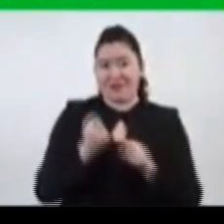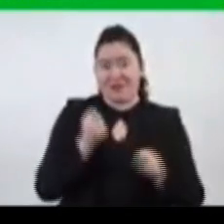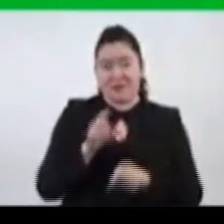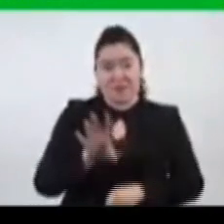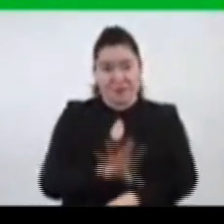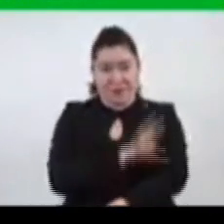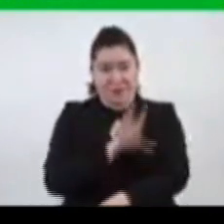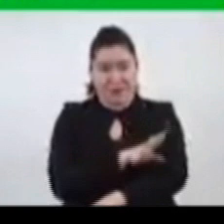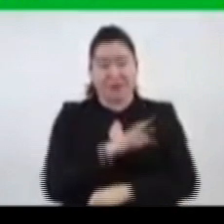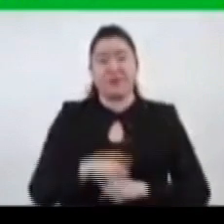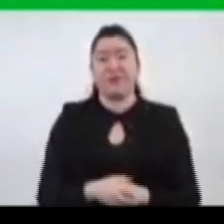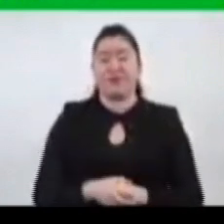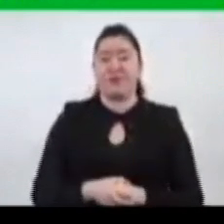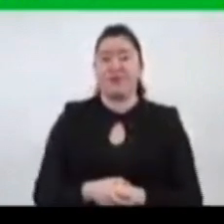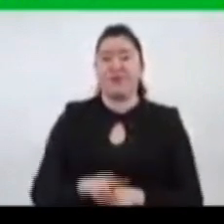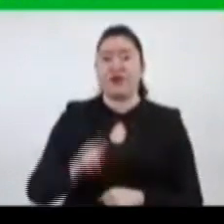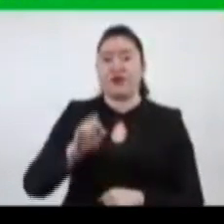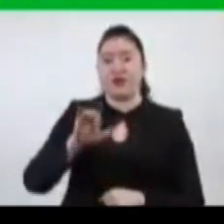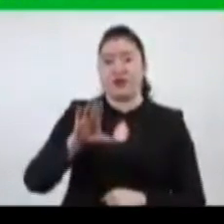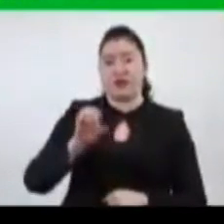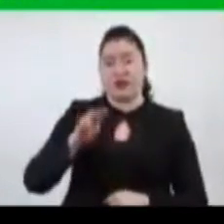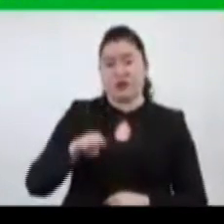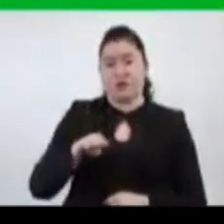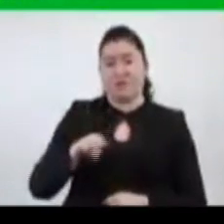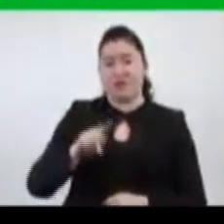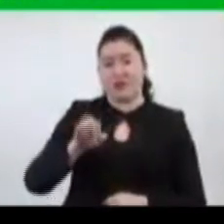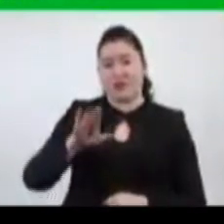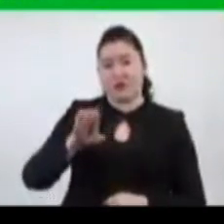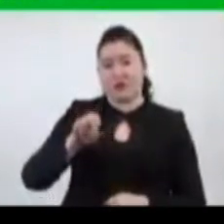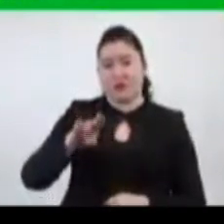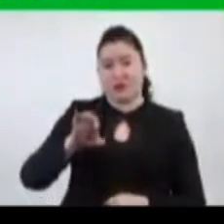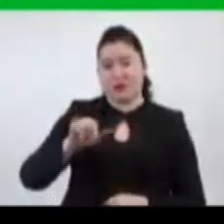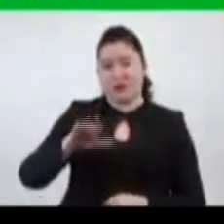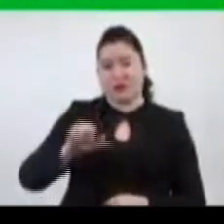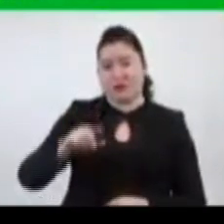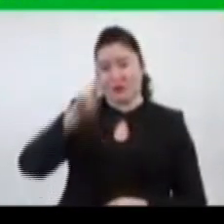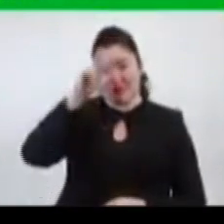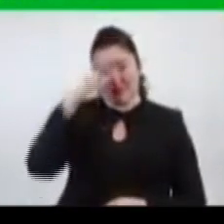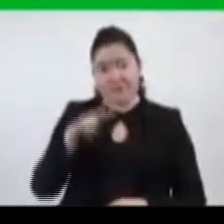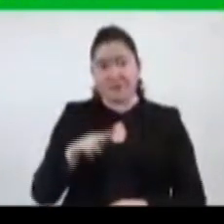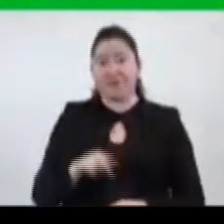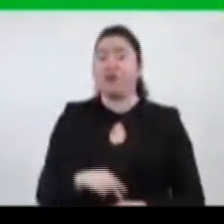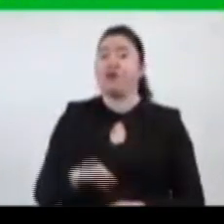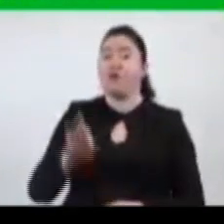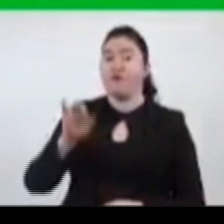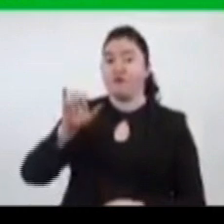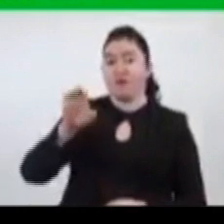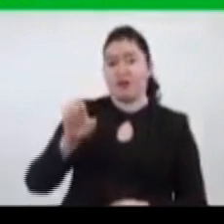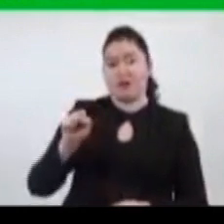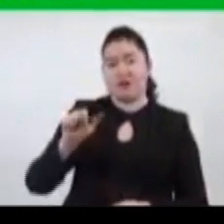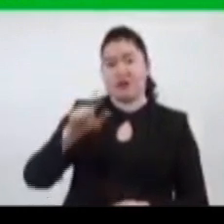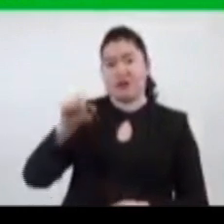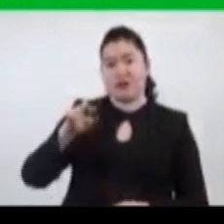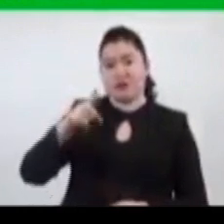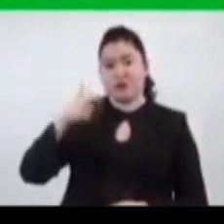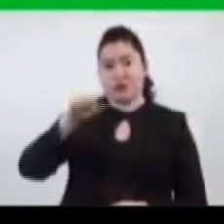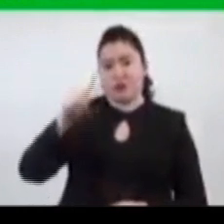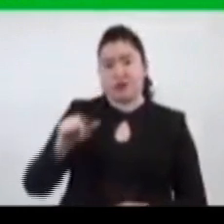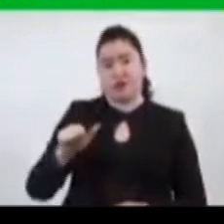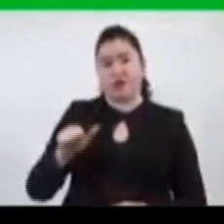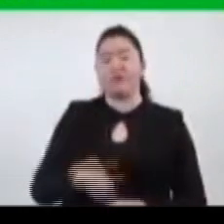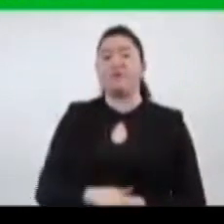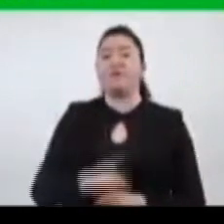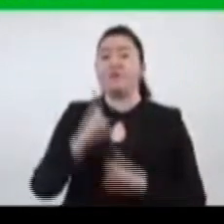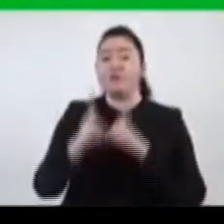de Transportes Eléctricos, Telecom Telecomunicaciones de México, la Facultad de Estudios Superiores Zaragoza, el